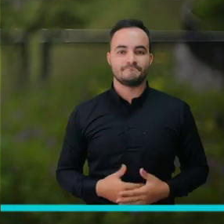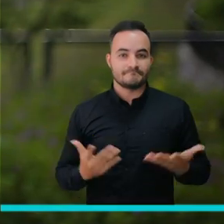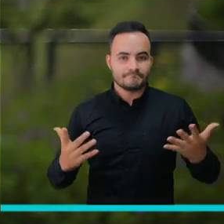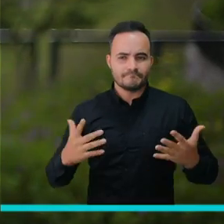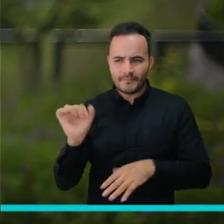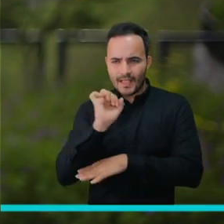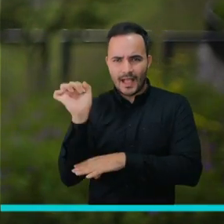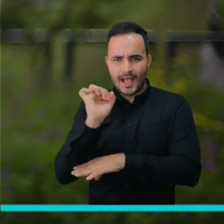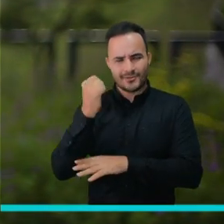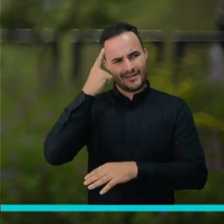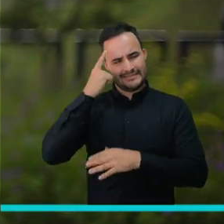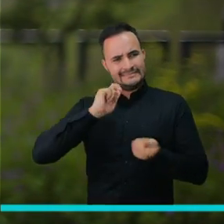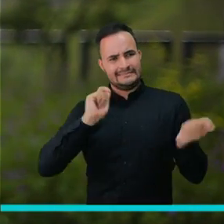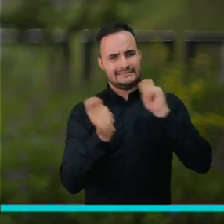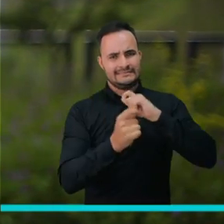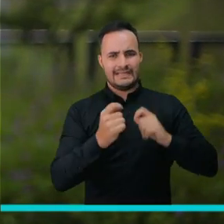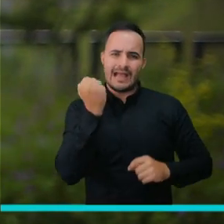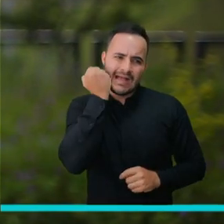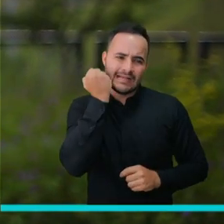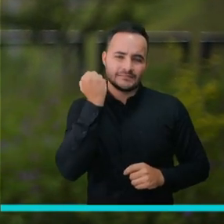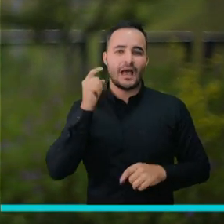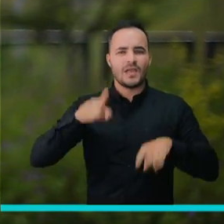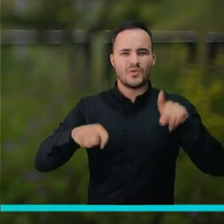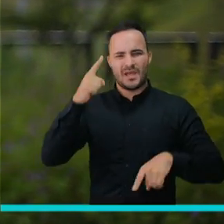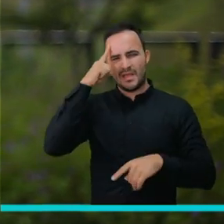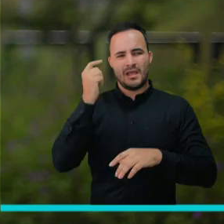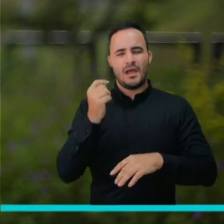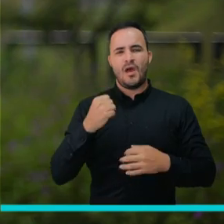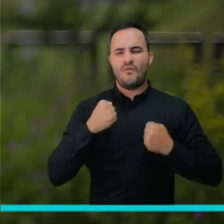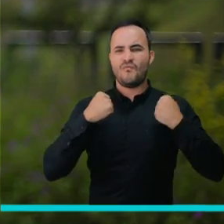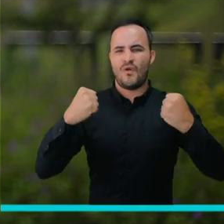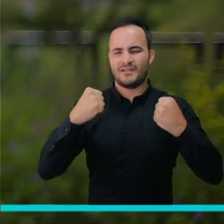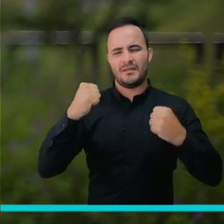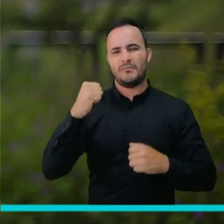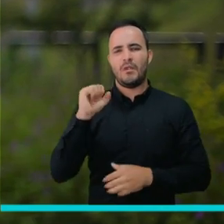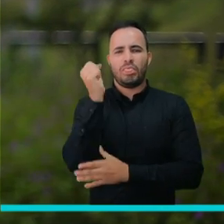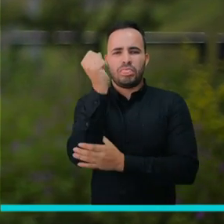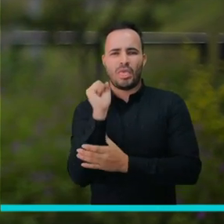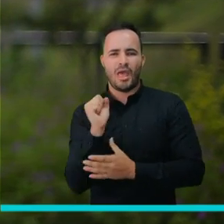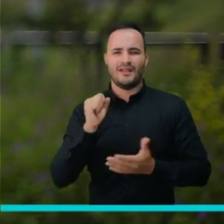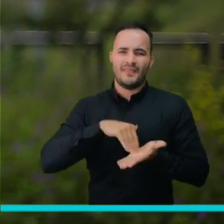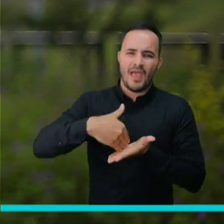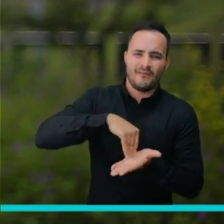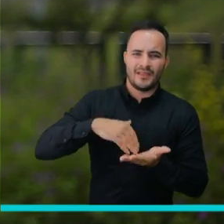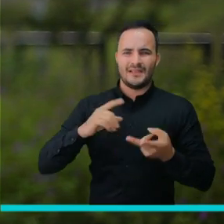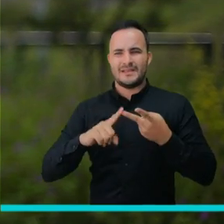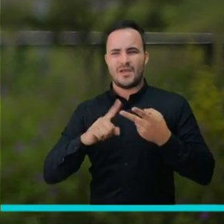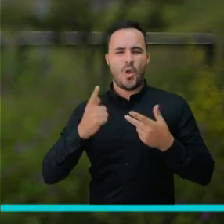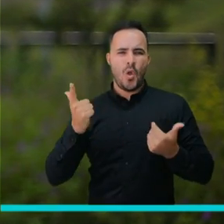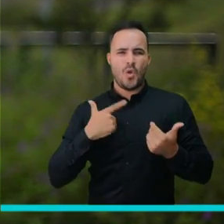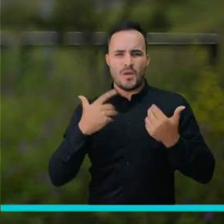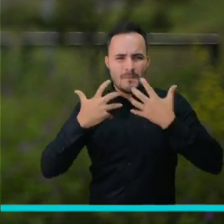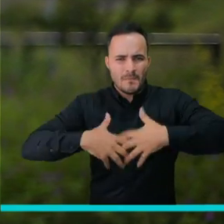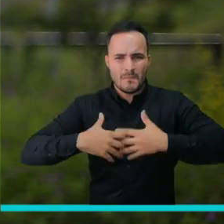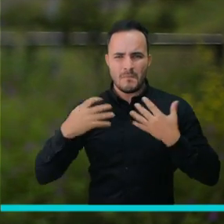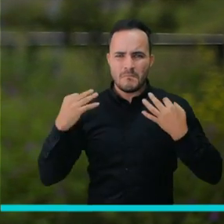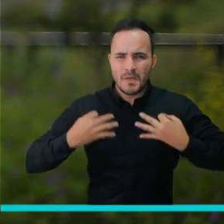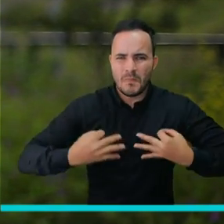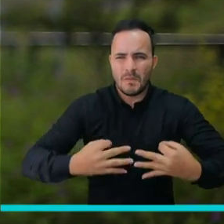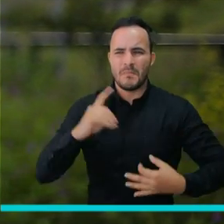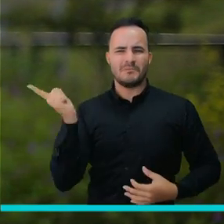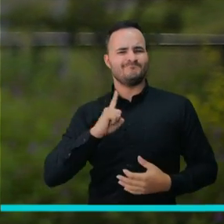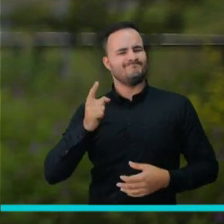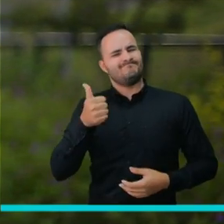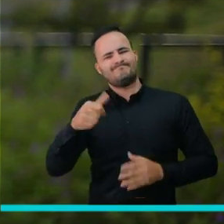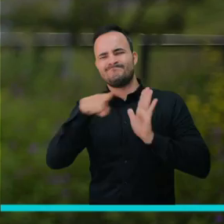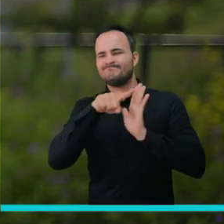Que convertir el vehículo a gas lo lleva a perder potencia, daña el motor y pierde desempeño, son algunos de los mitos que existen frente al cambio